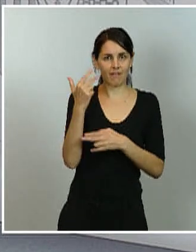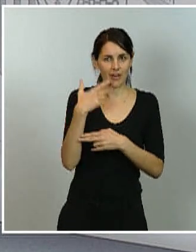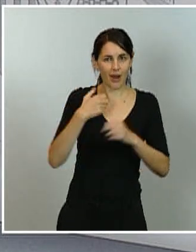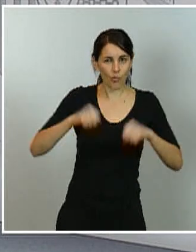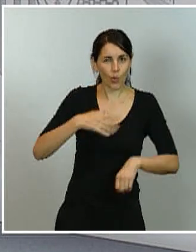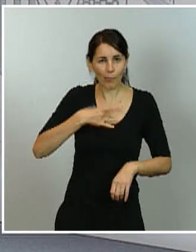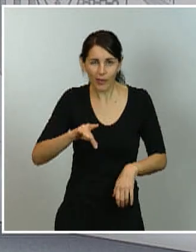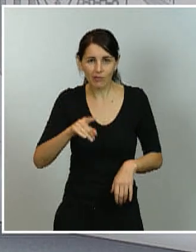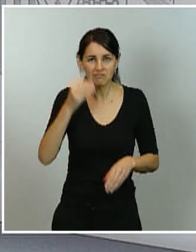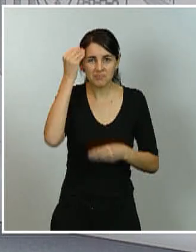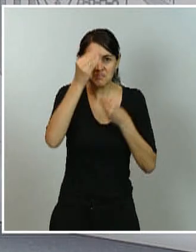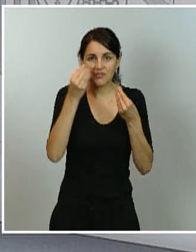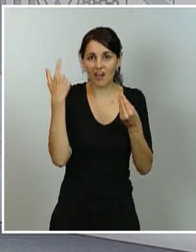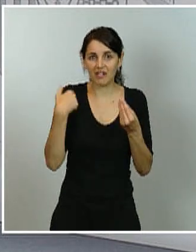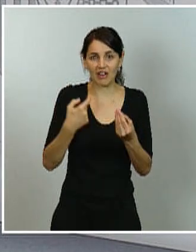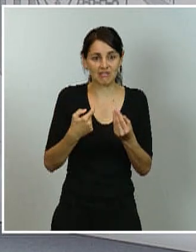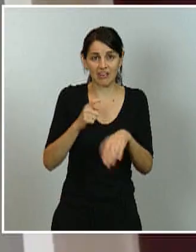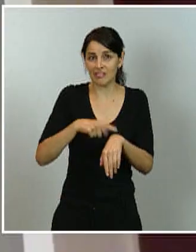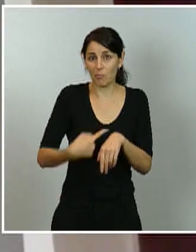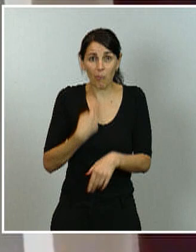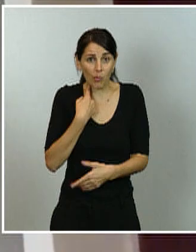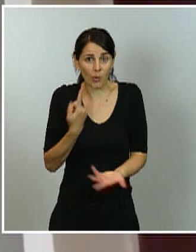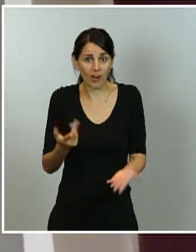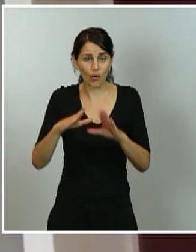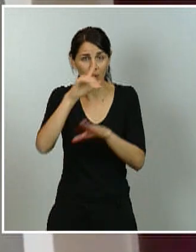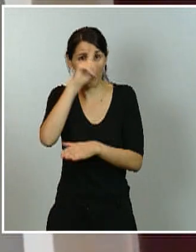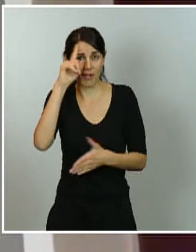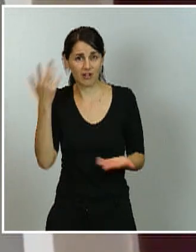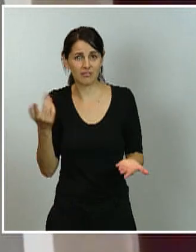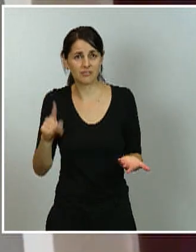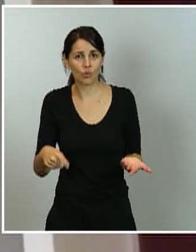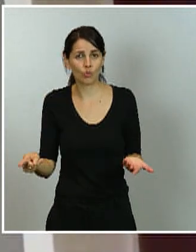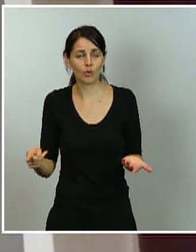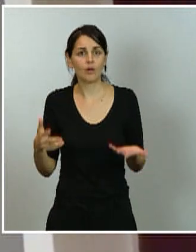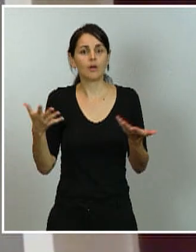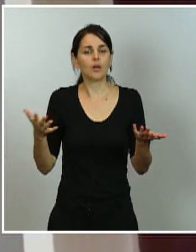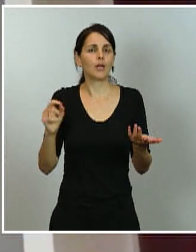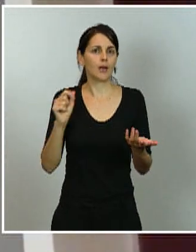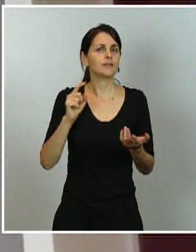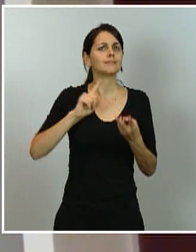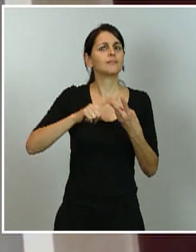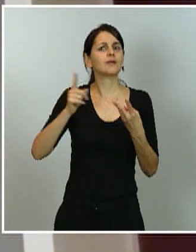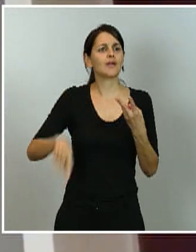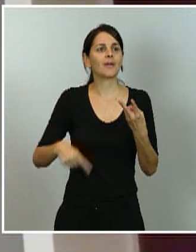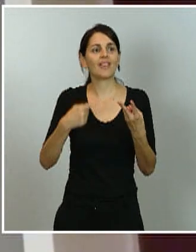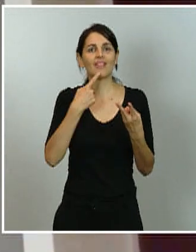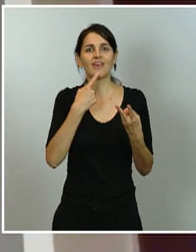valiosos en la Comunidad de Madrid? Eso, por una parte. Y por otra, ha estado diciendo estos días que Madrid tiene unas